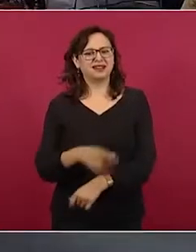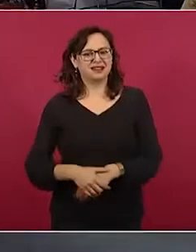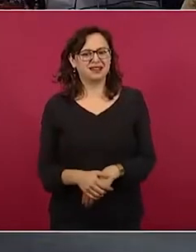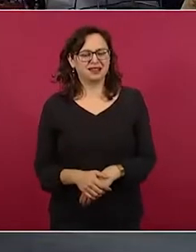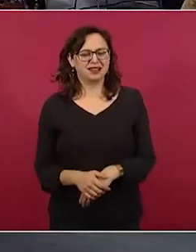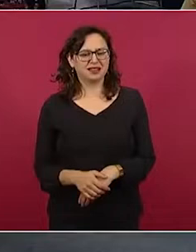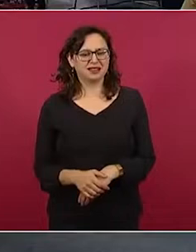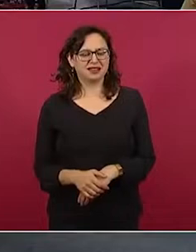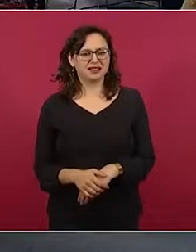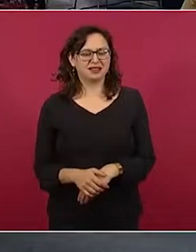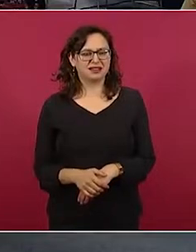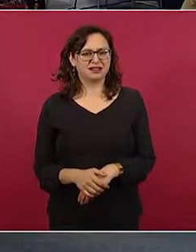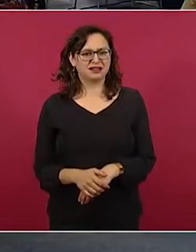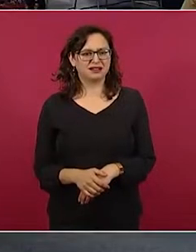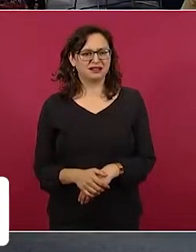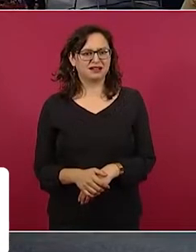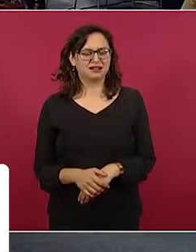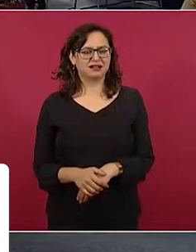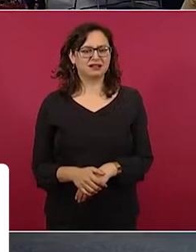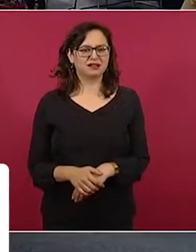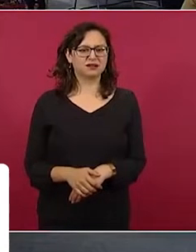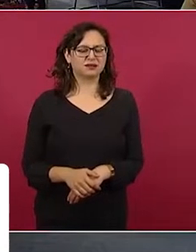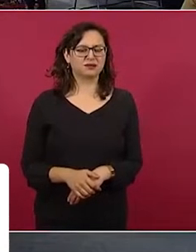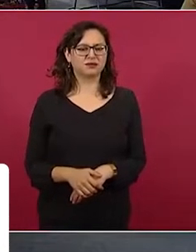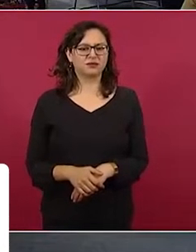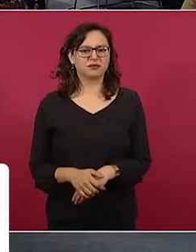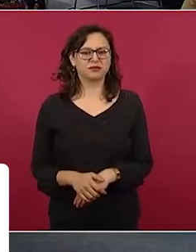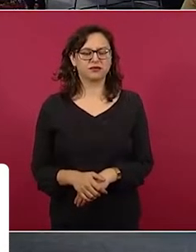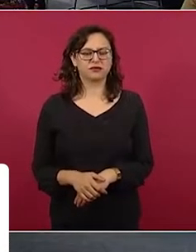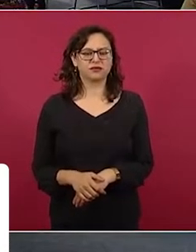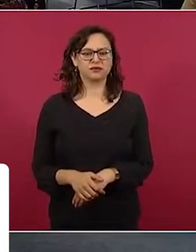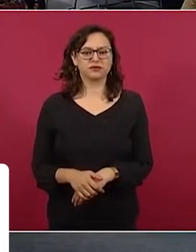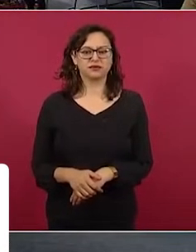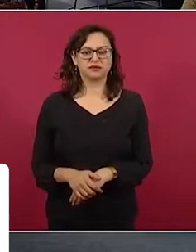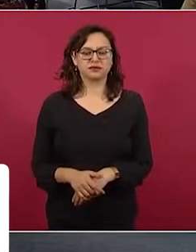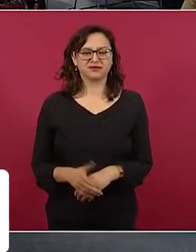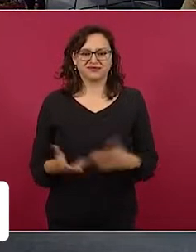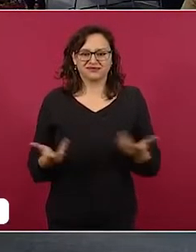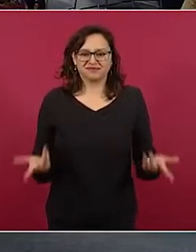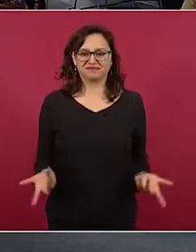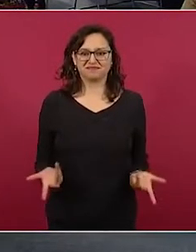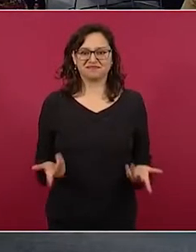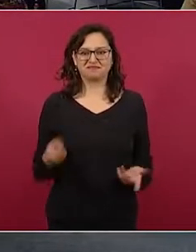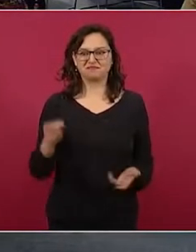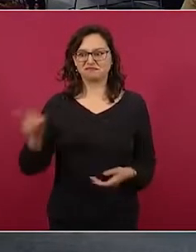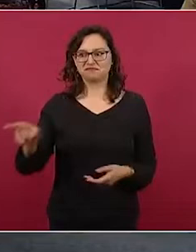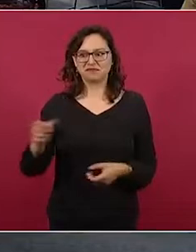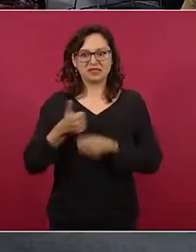¿Por qué asfixiar?